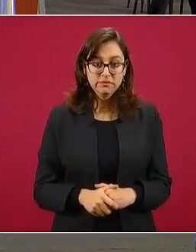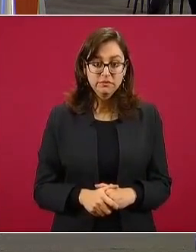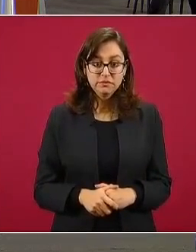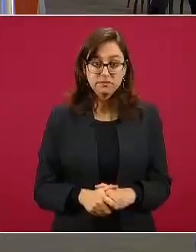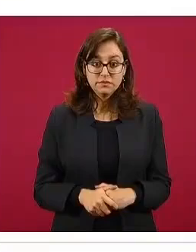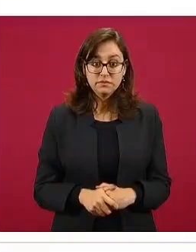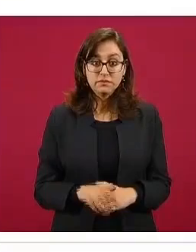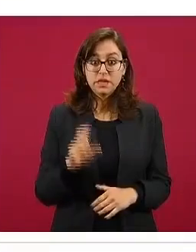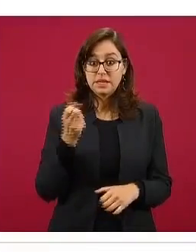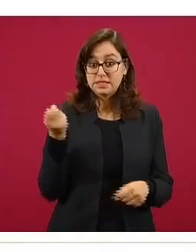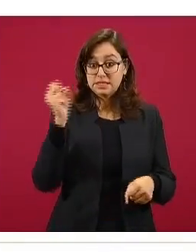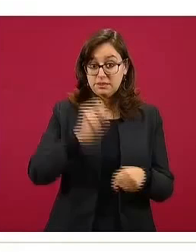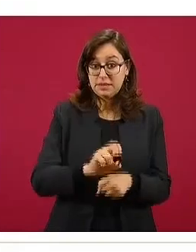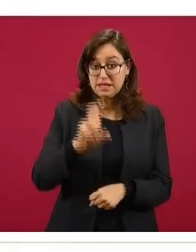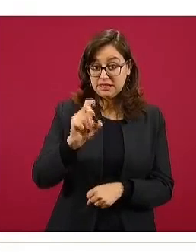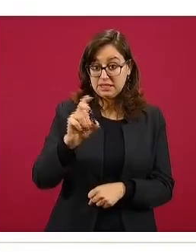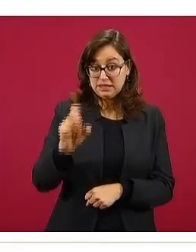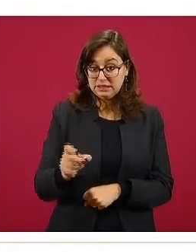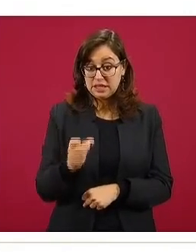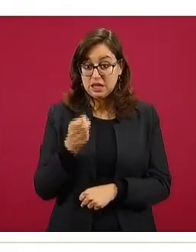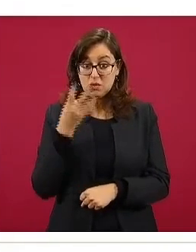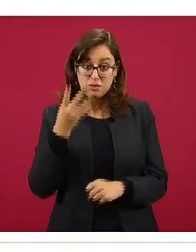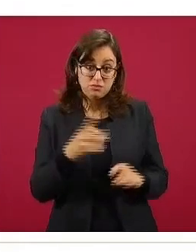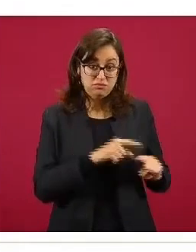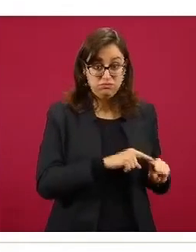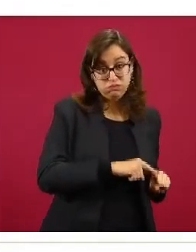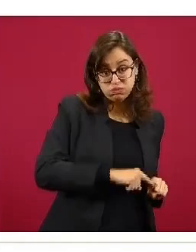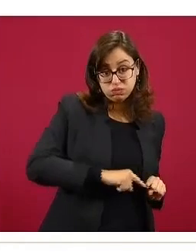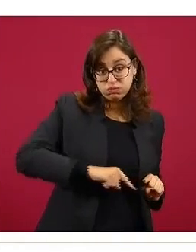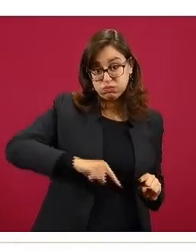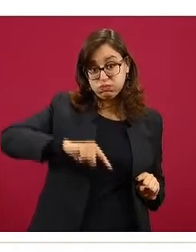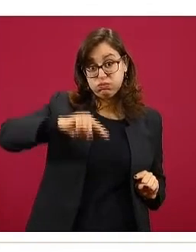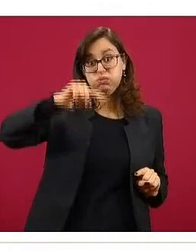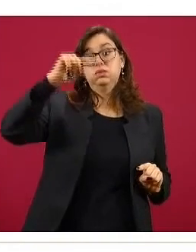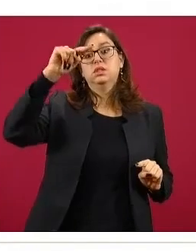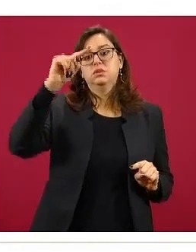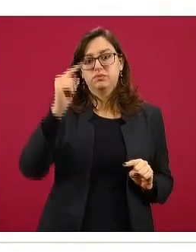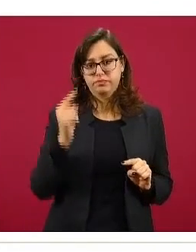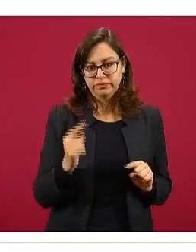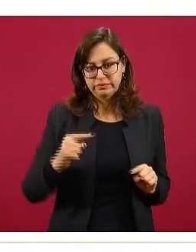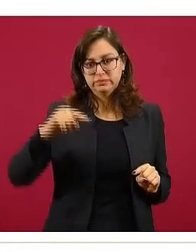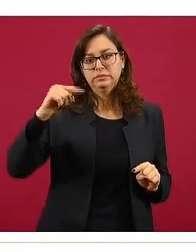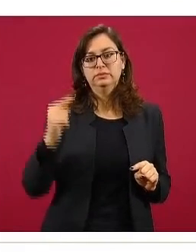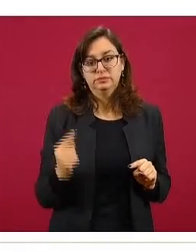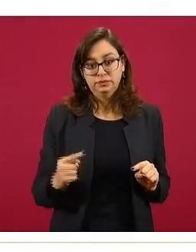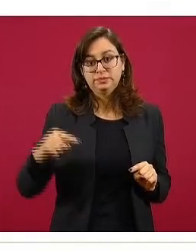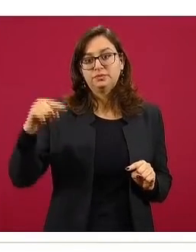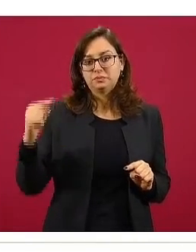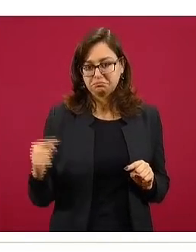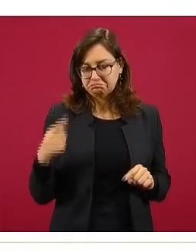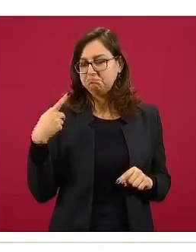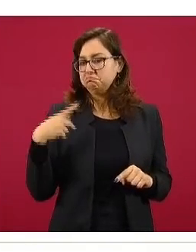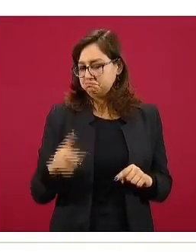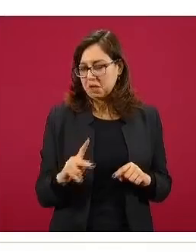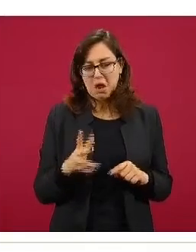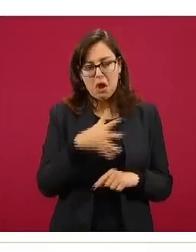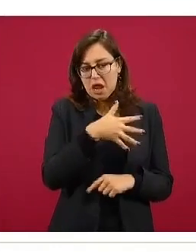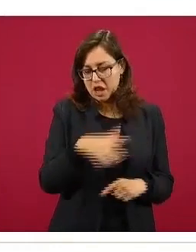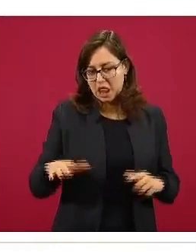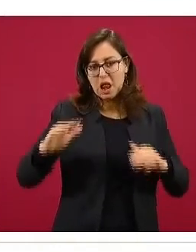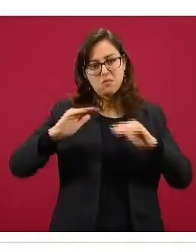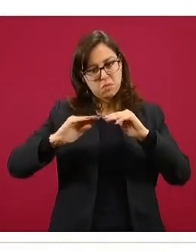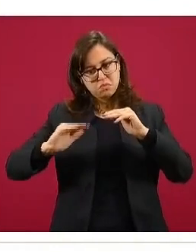punto máximo en la semana 34, posterior descenso, ya tenía un poco de subidas y bajadas. En general, la tendencia es al descenso y las